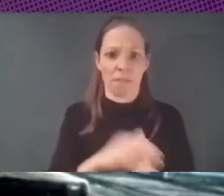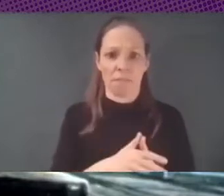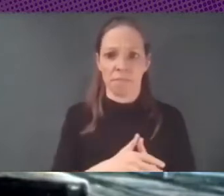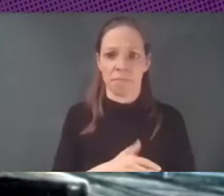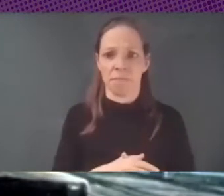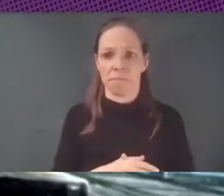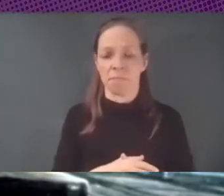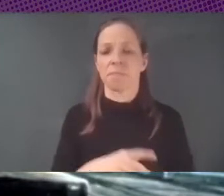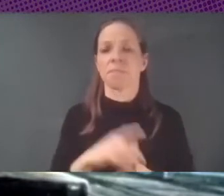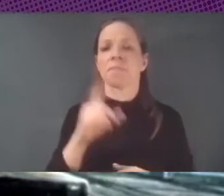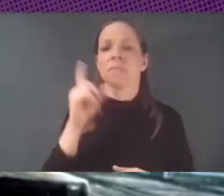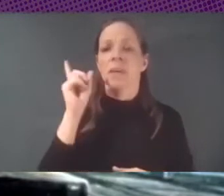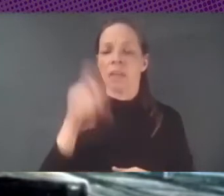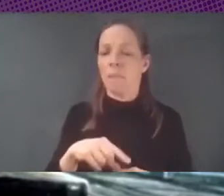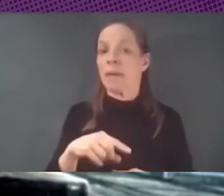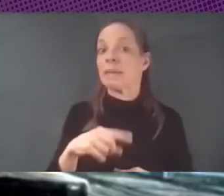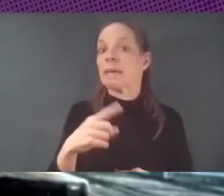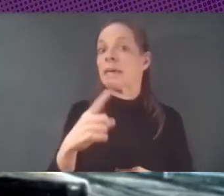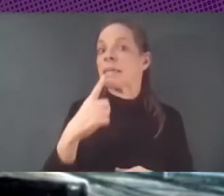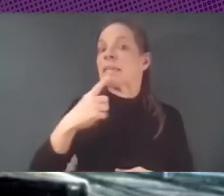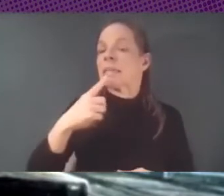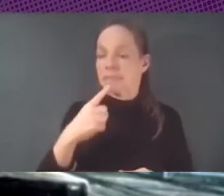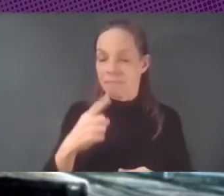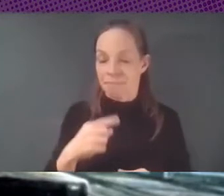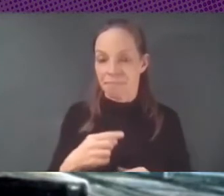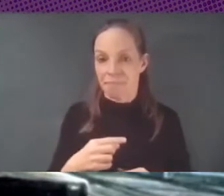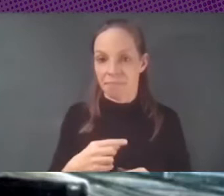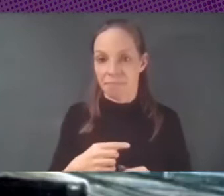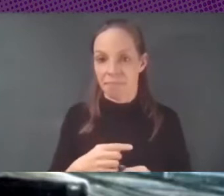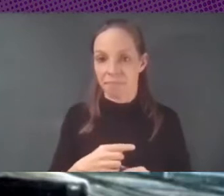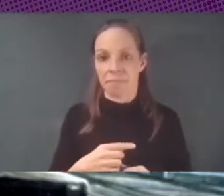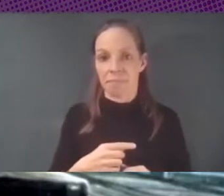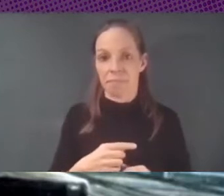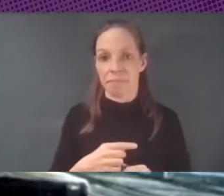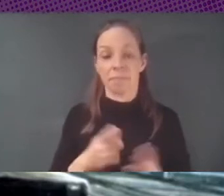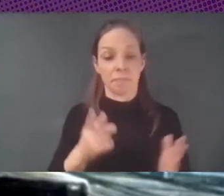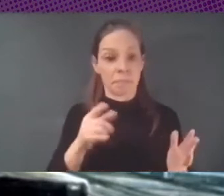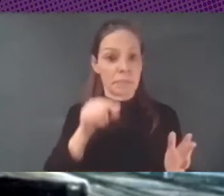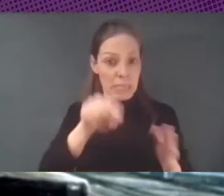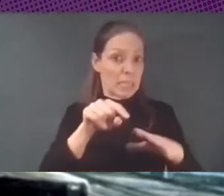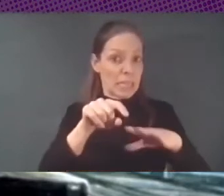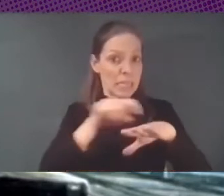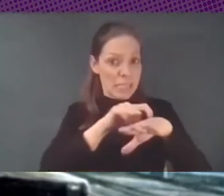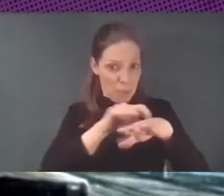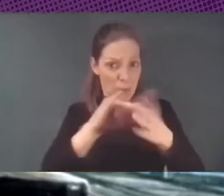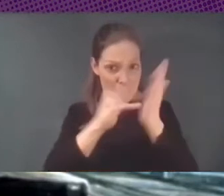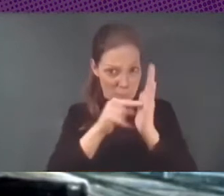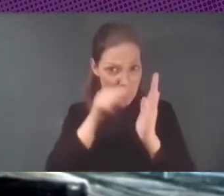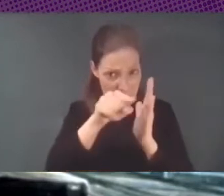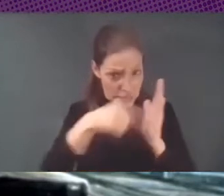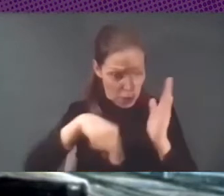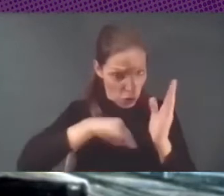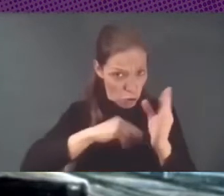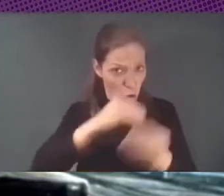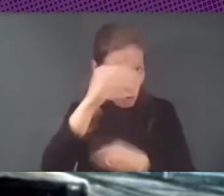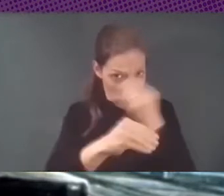del abolition que dice si tenemos que utilizar estos tipos de sistemas en primer lugar